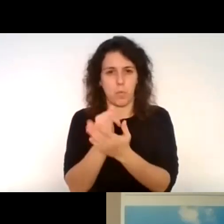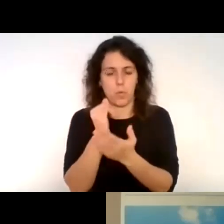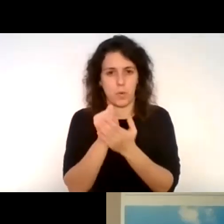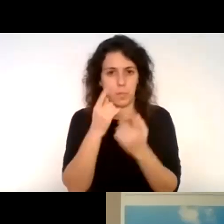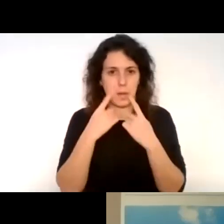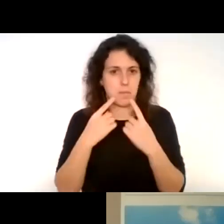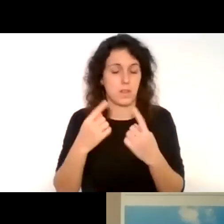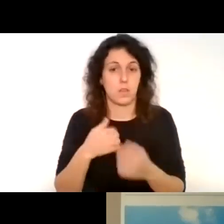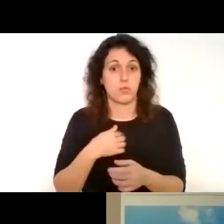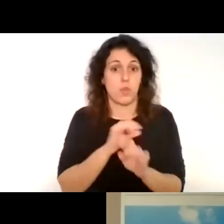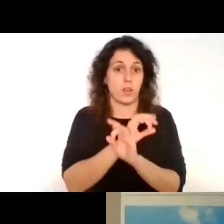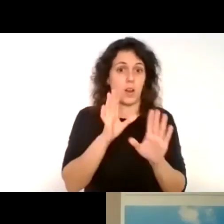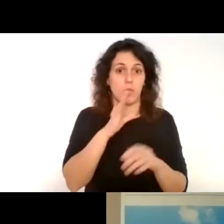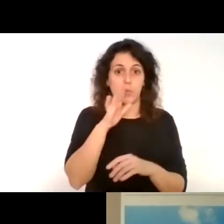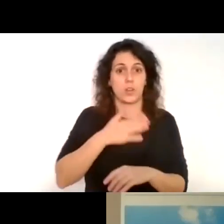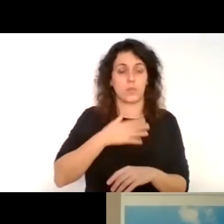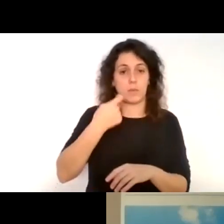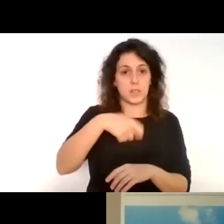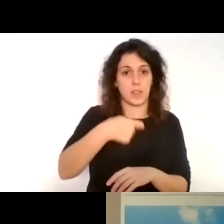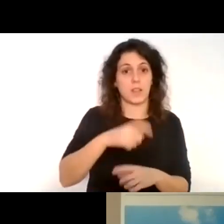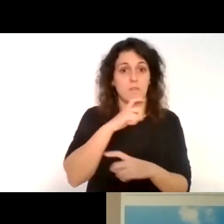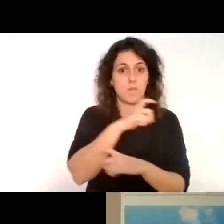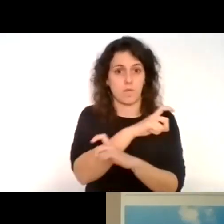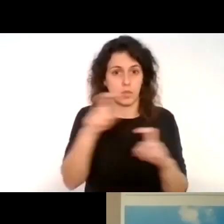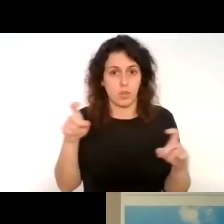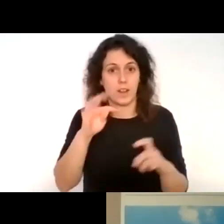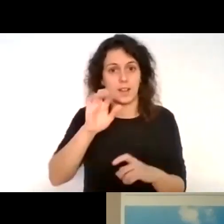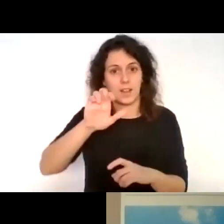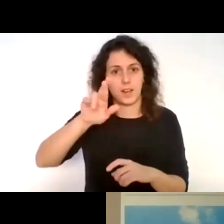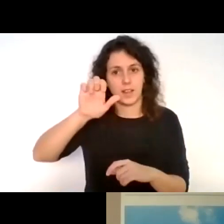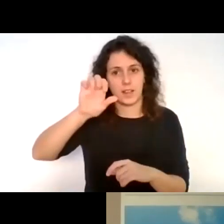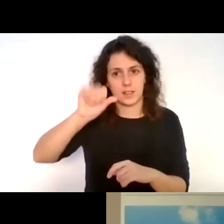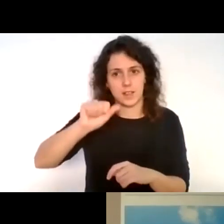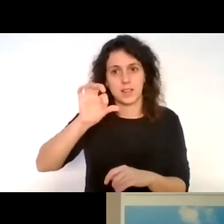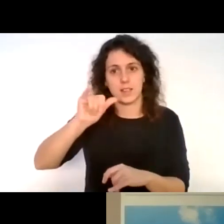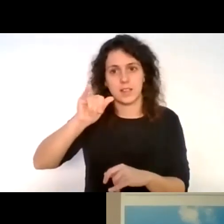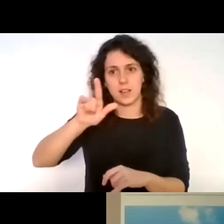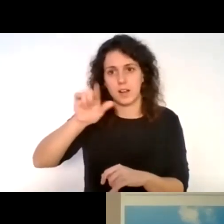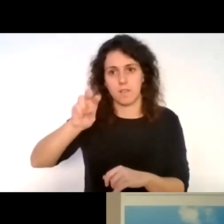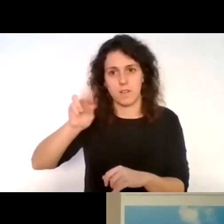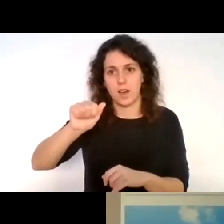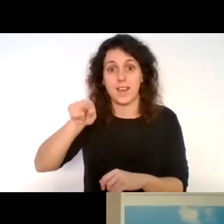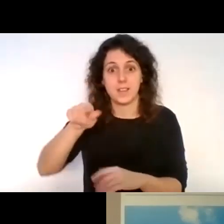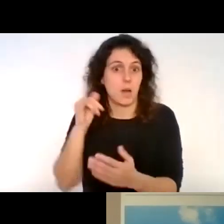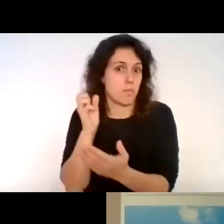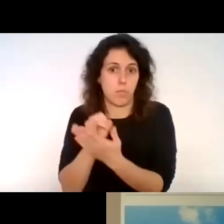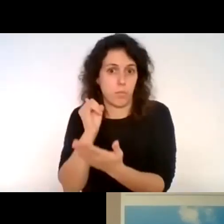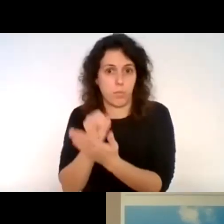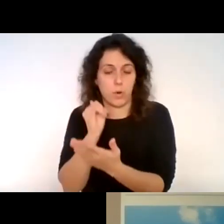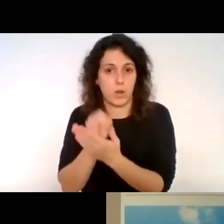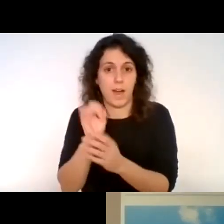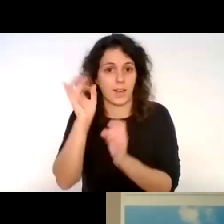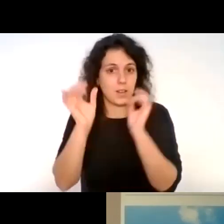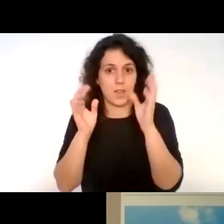claro porque nuestra presidenta y fundadora, Teresa Silva, ha sido ella misma conejillas de indias para todas las actividades de su propia